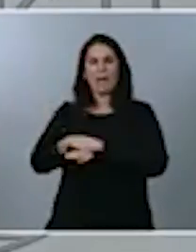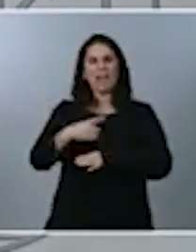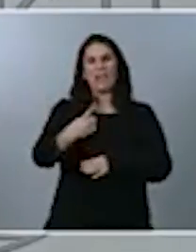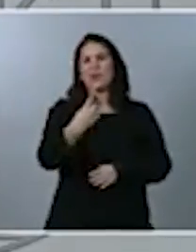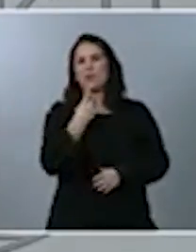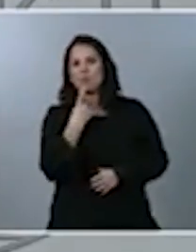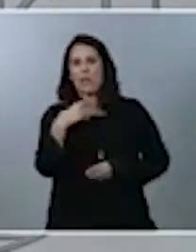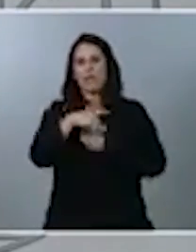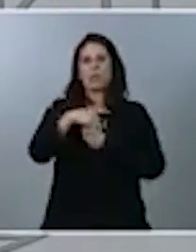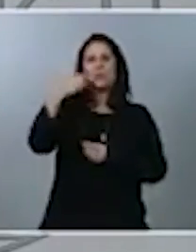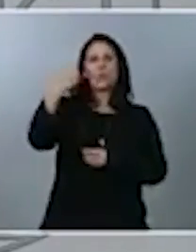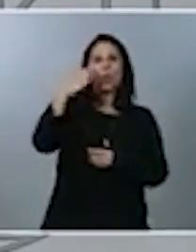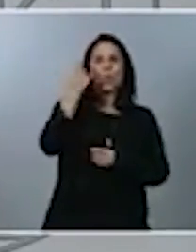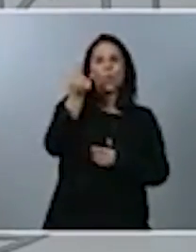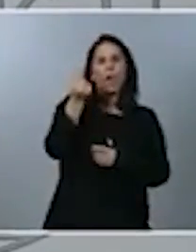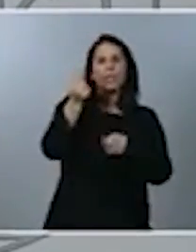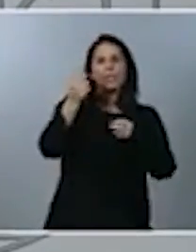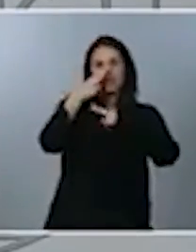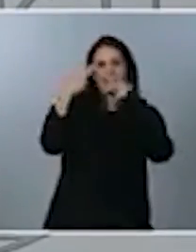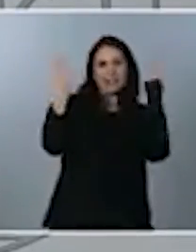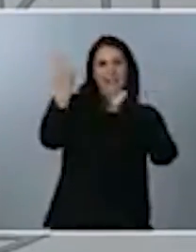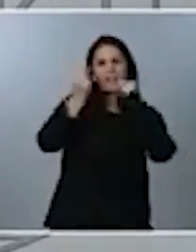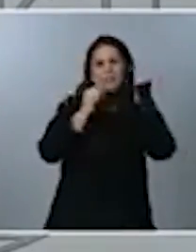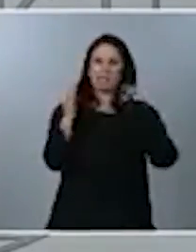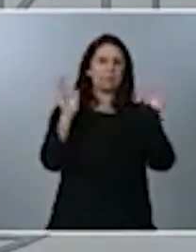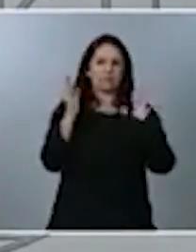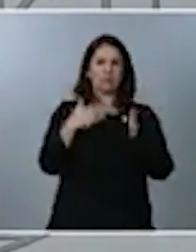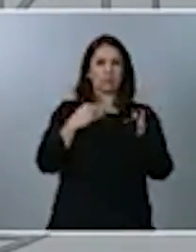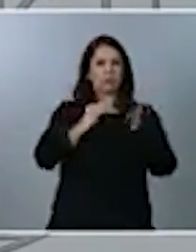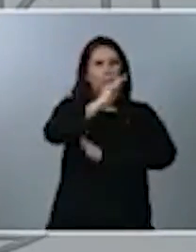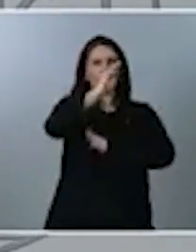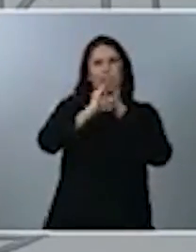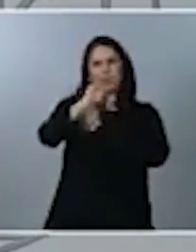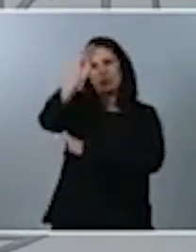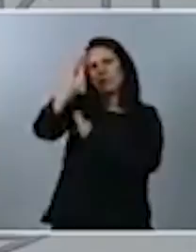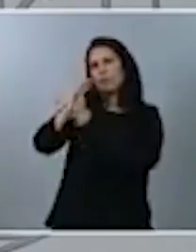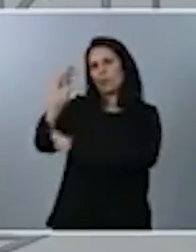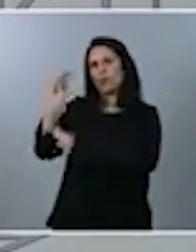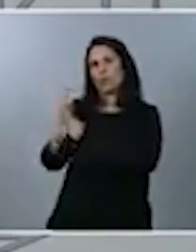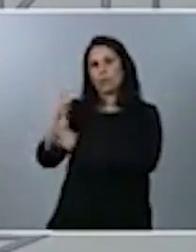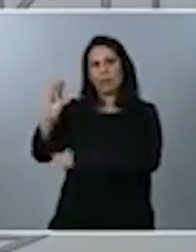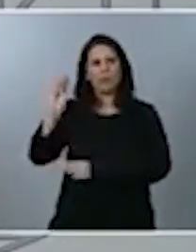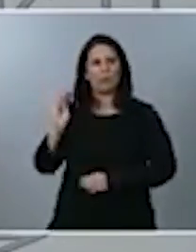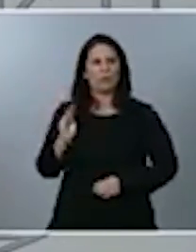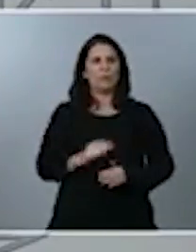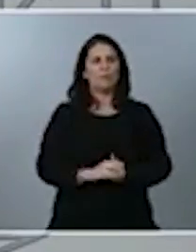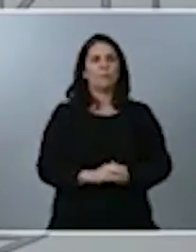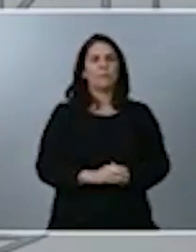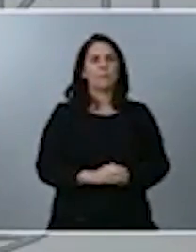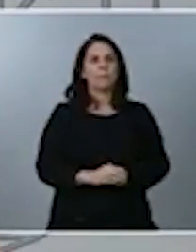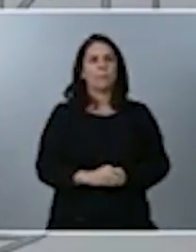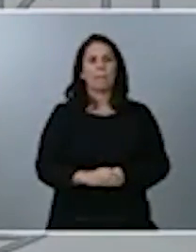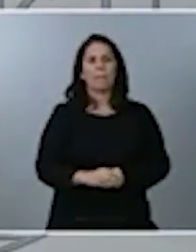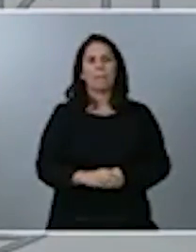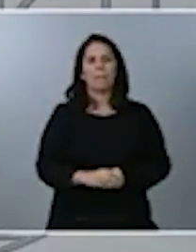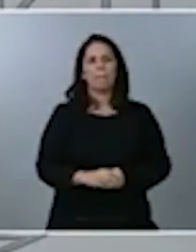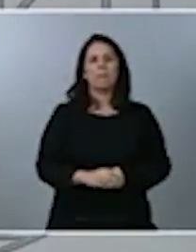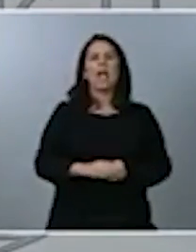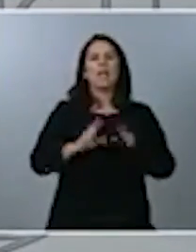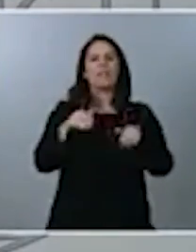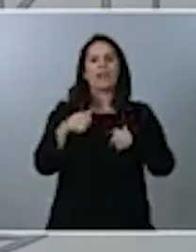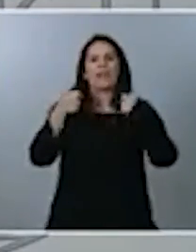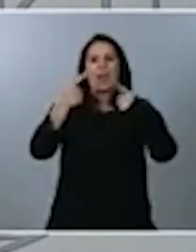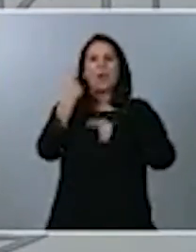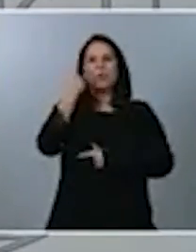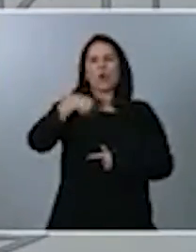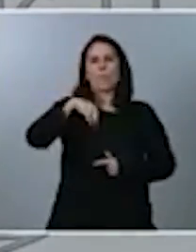públicas. Por tanto, vamos a aliviar esas referencias de objetivo de déficit situándola en el 1,1, porque el resto lo